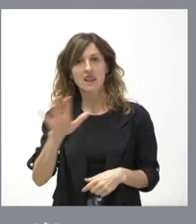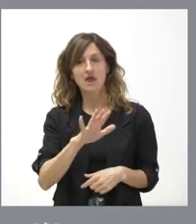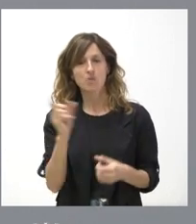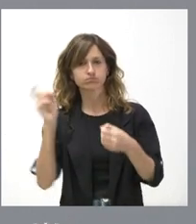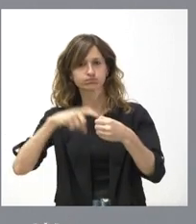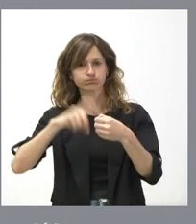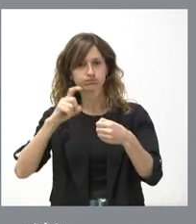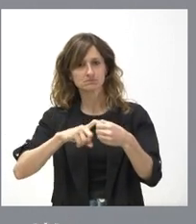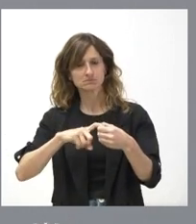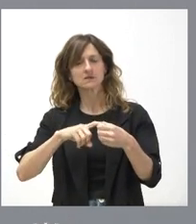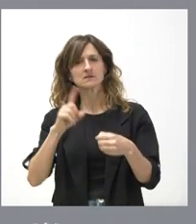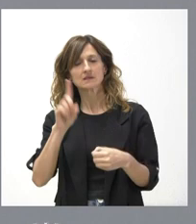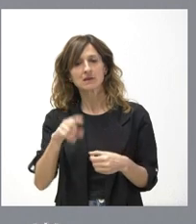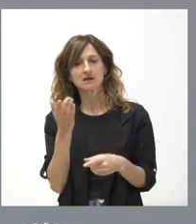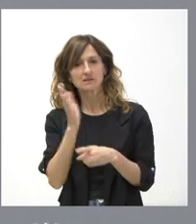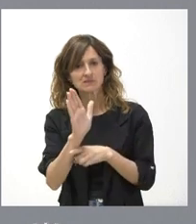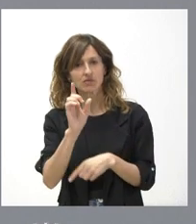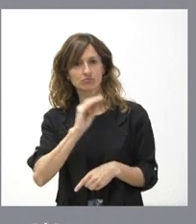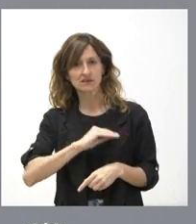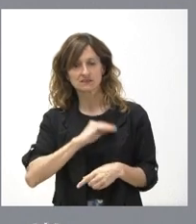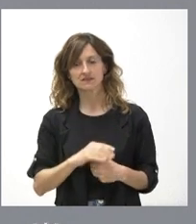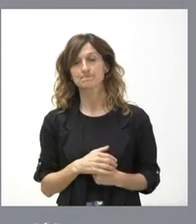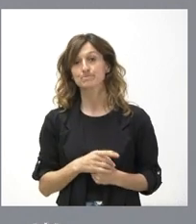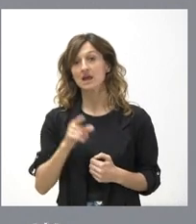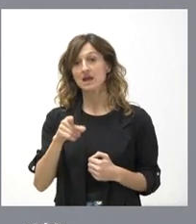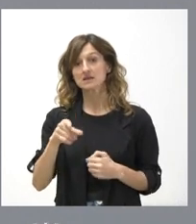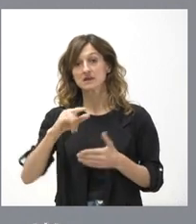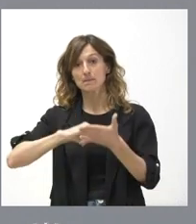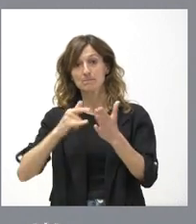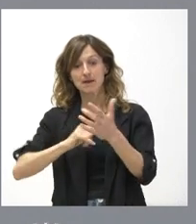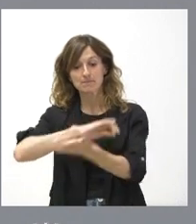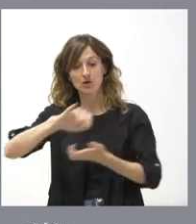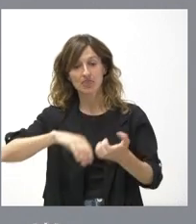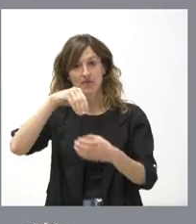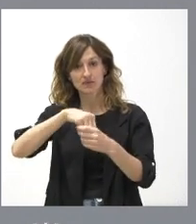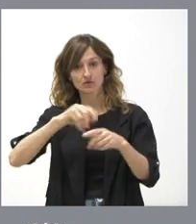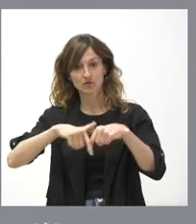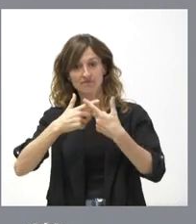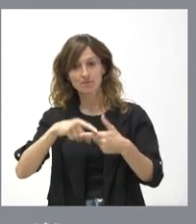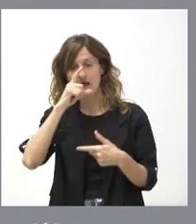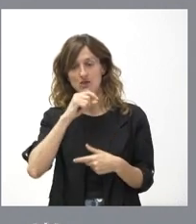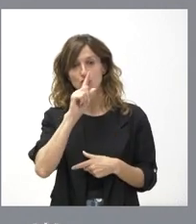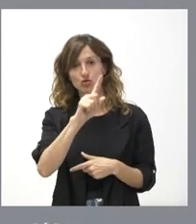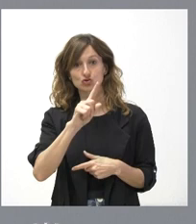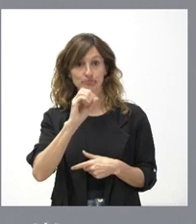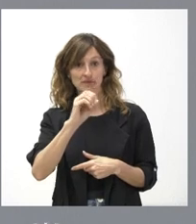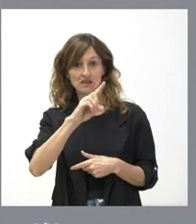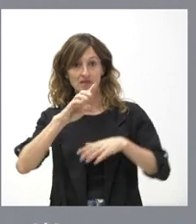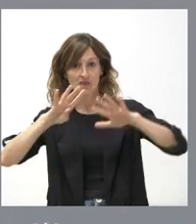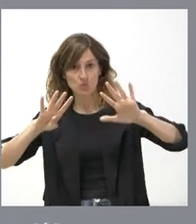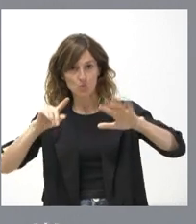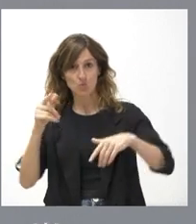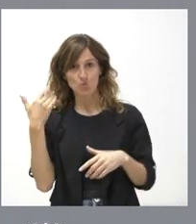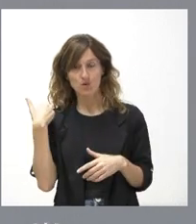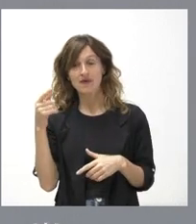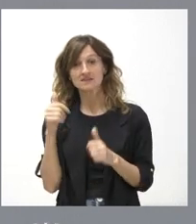participación, una amplia representación. Esa es la base, ese plan de violencia intrafamiliar del año 2019, que tiene